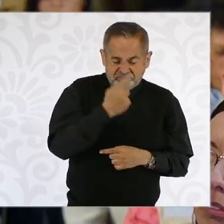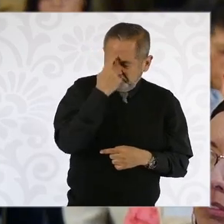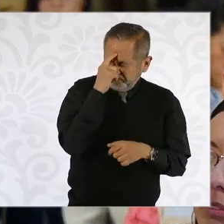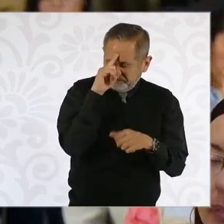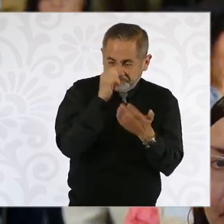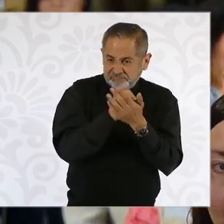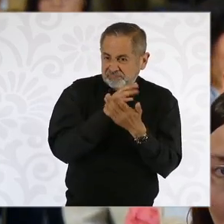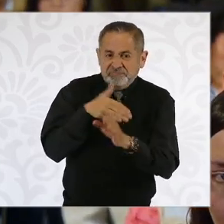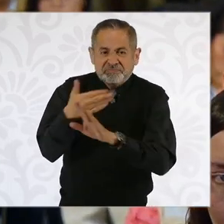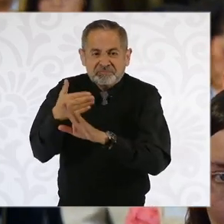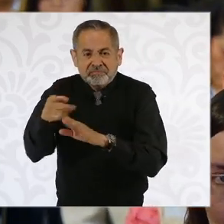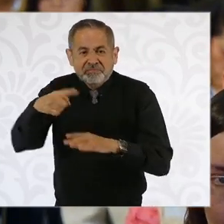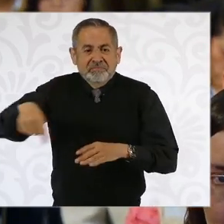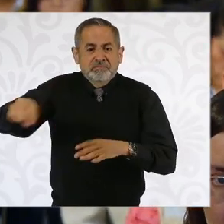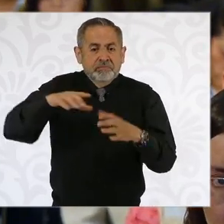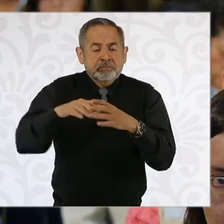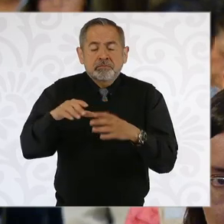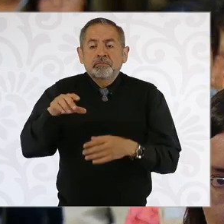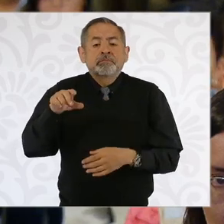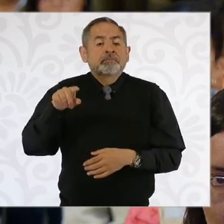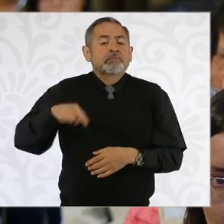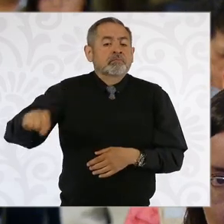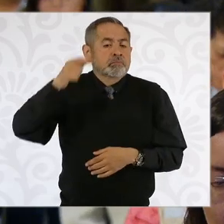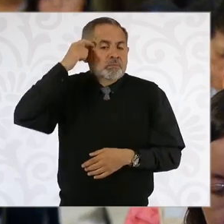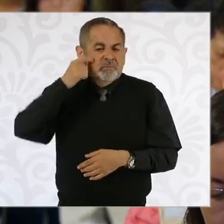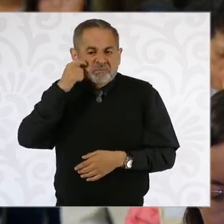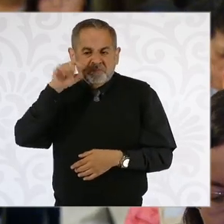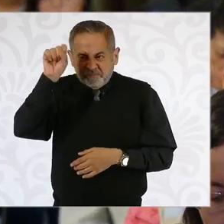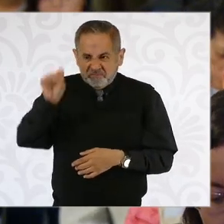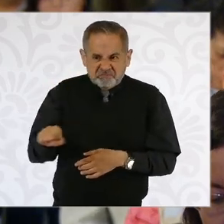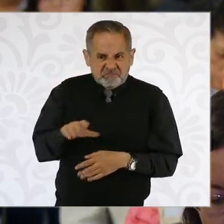a la organización campesina de la Sierra del Sur de Guerrero.